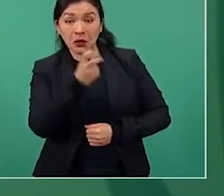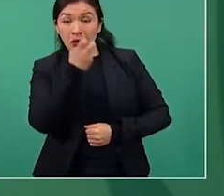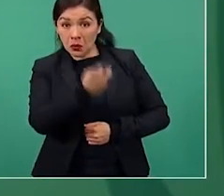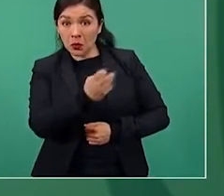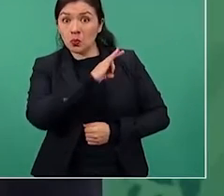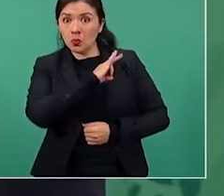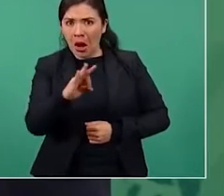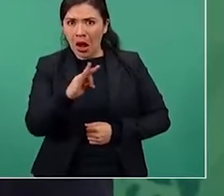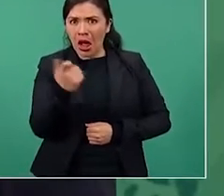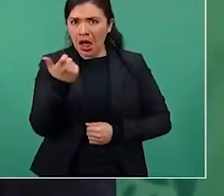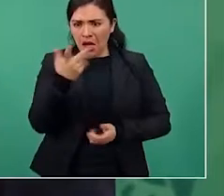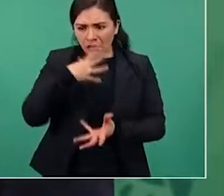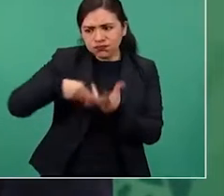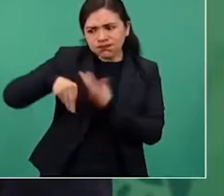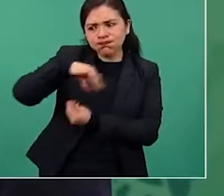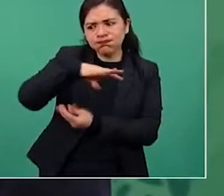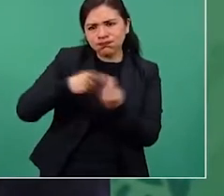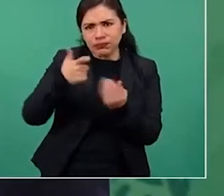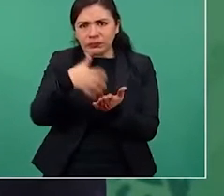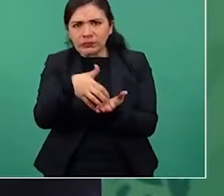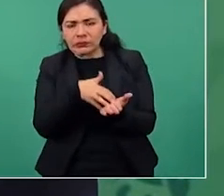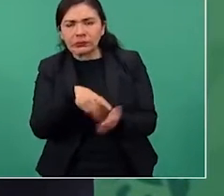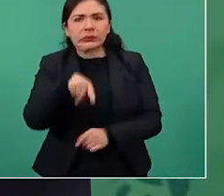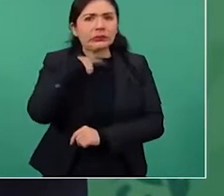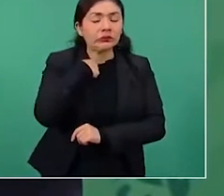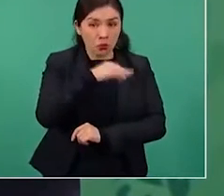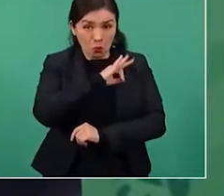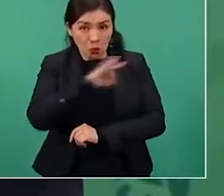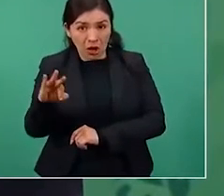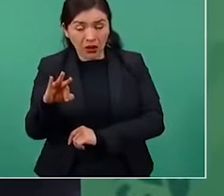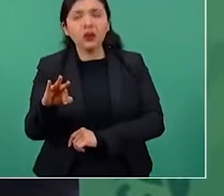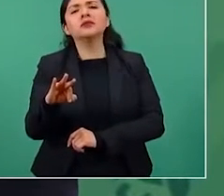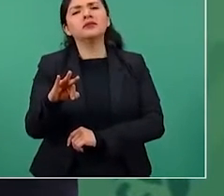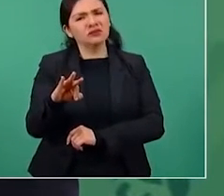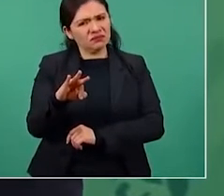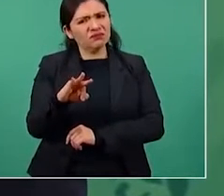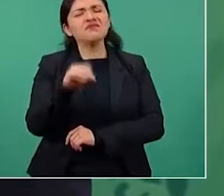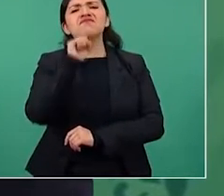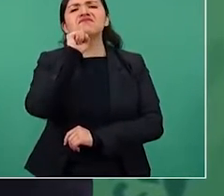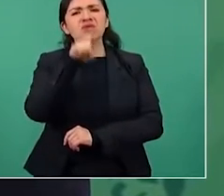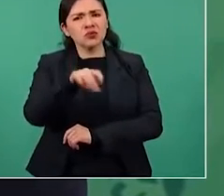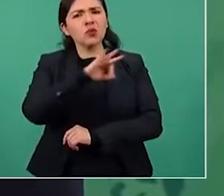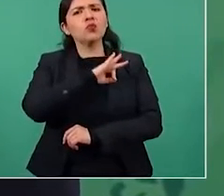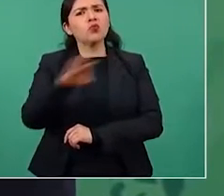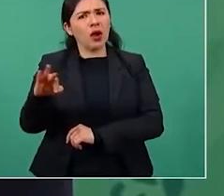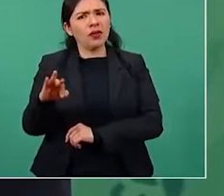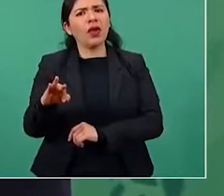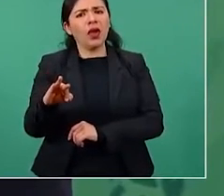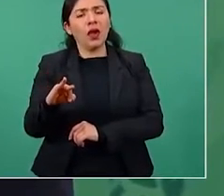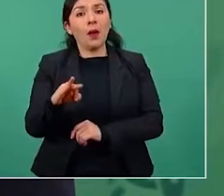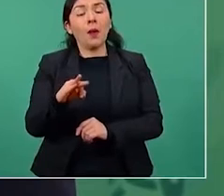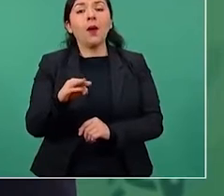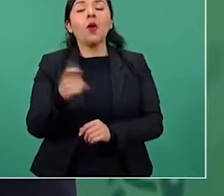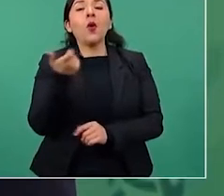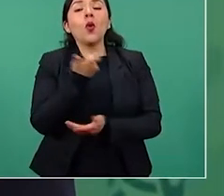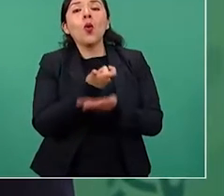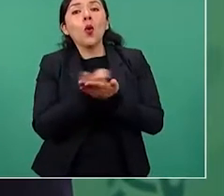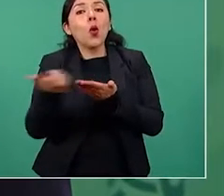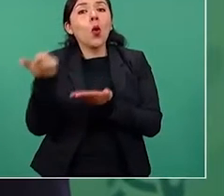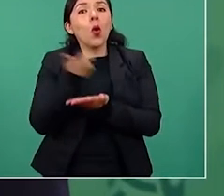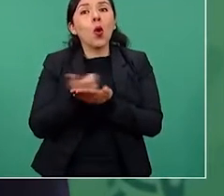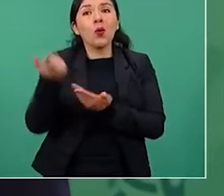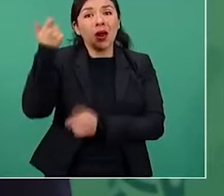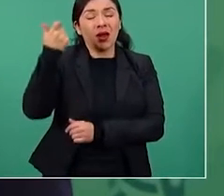hacer una reducción de los sueldos, de los